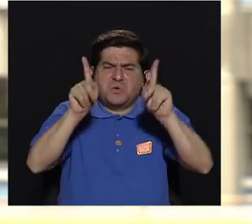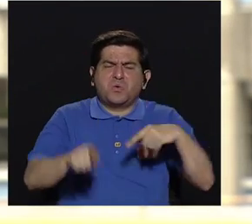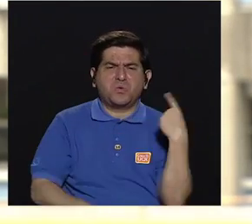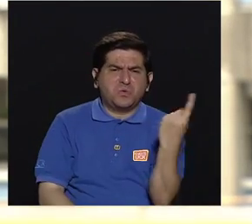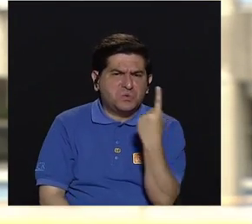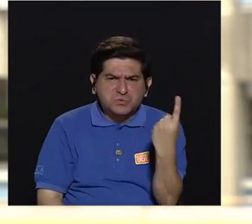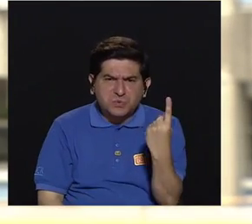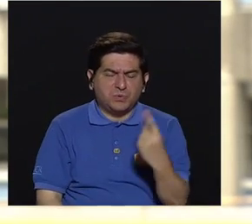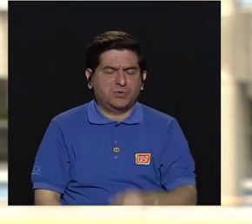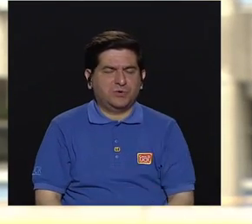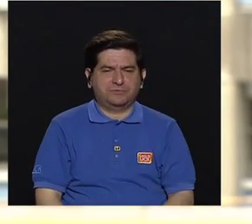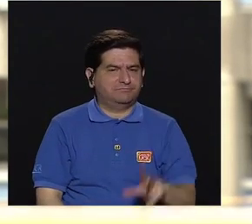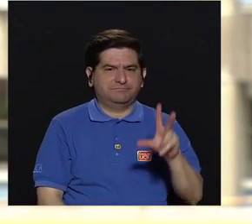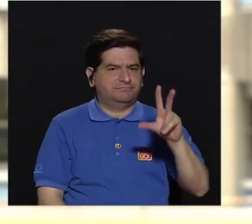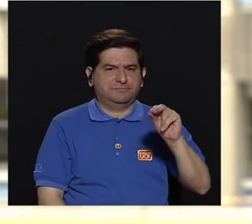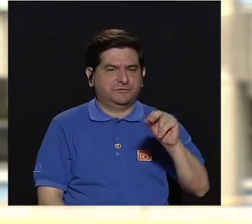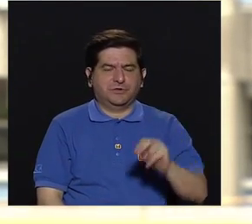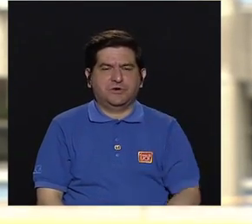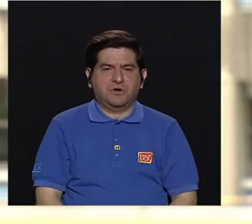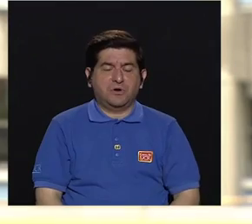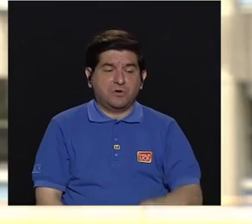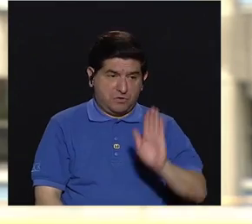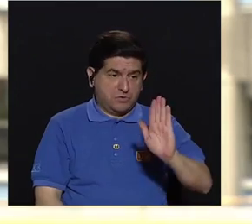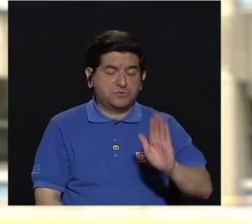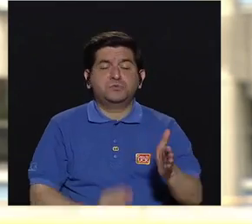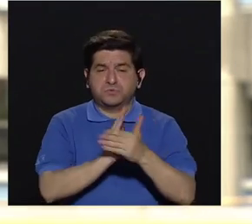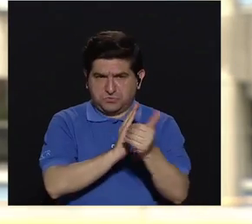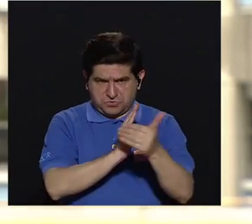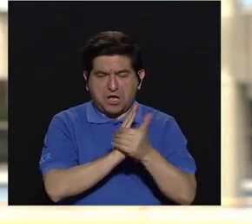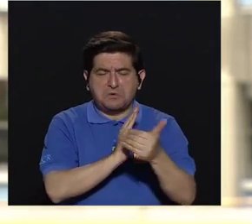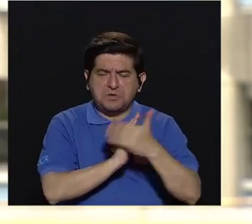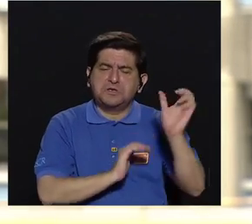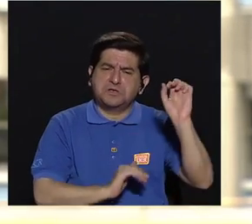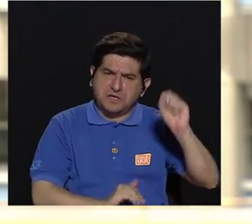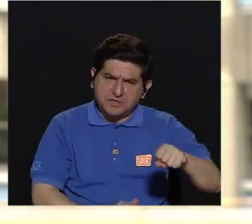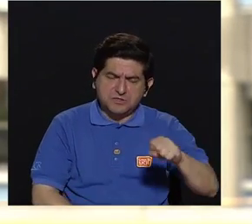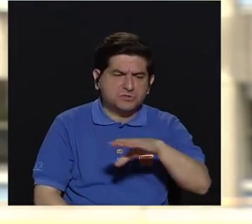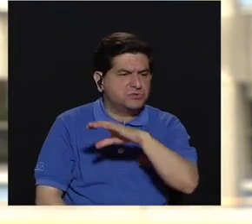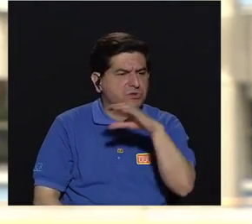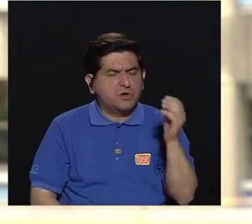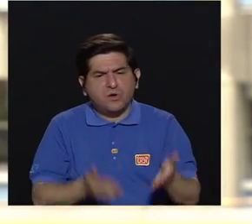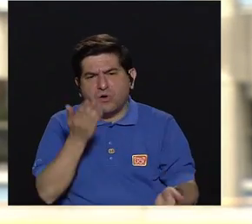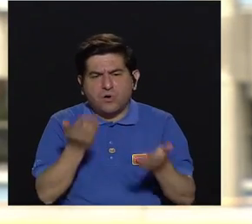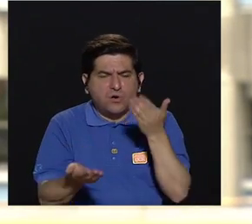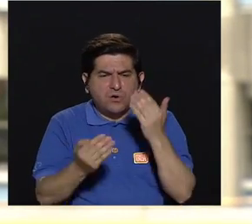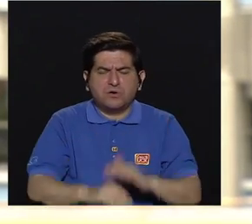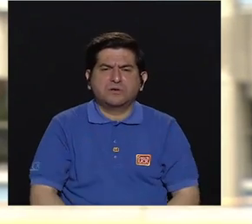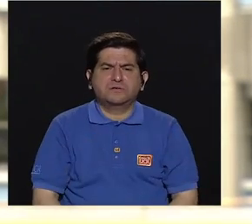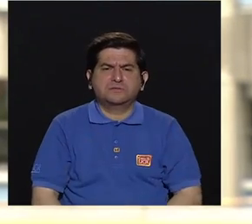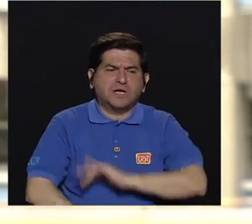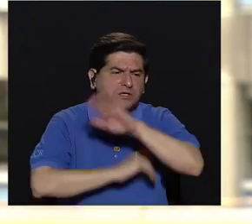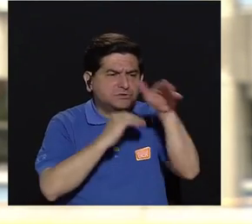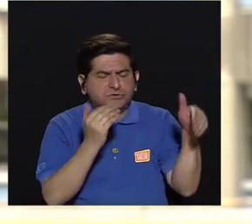específicamente, con todas sus capacidades o todas sus